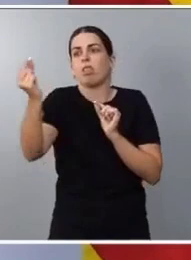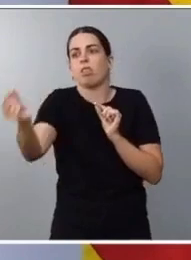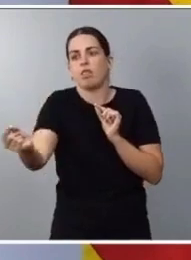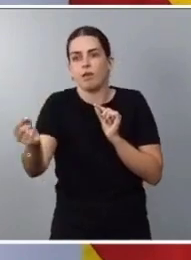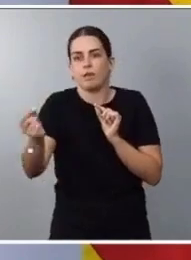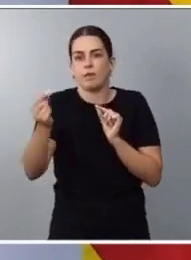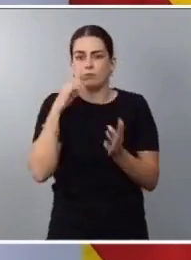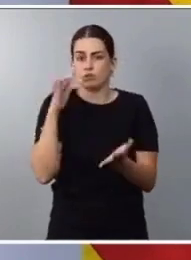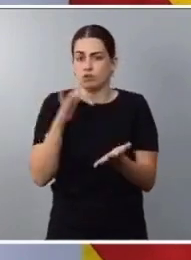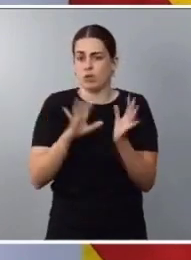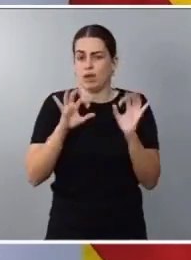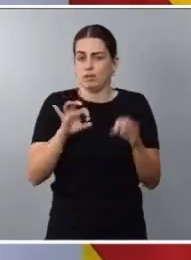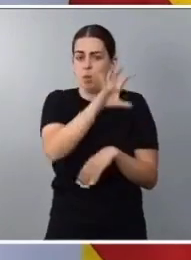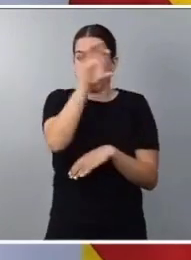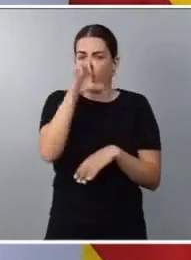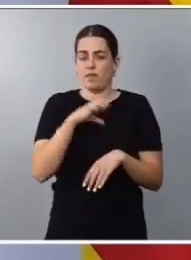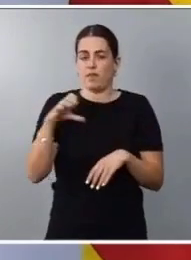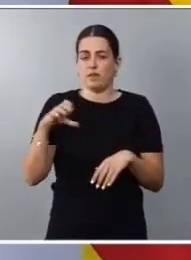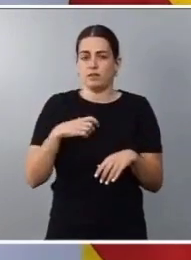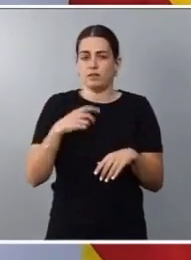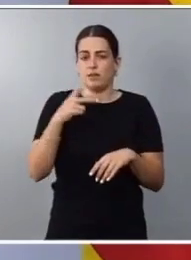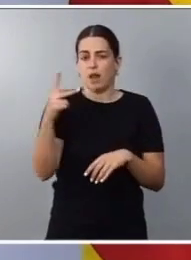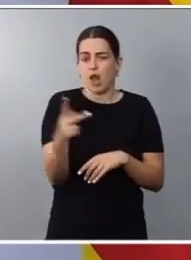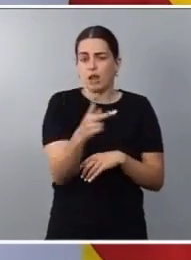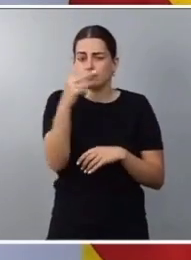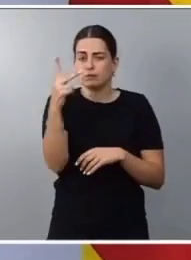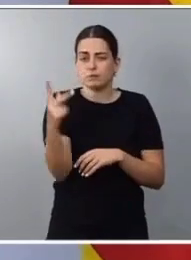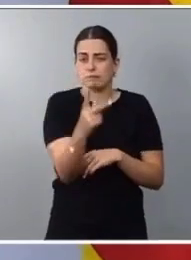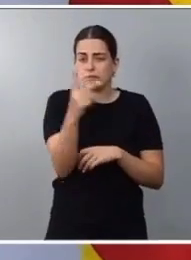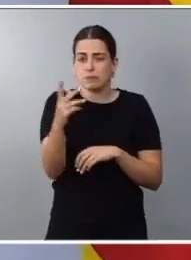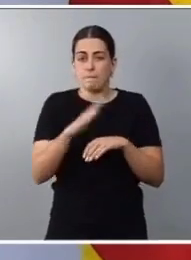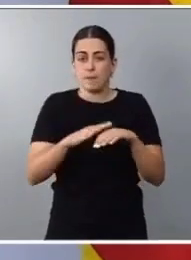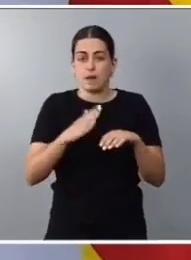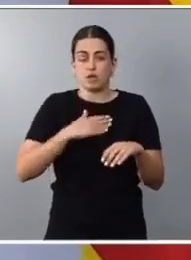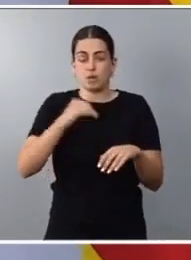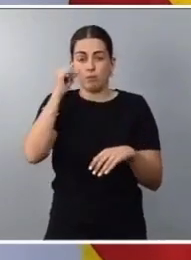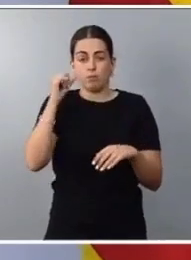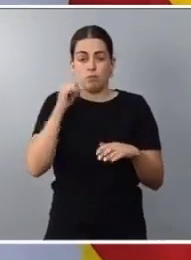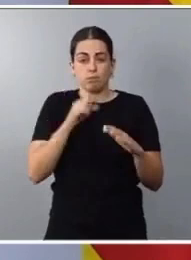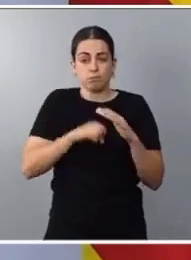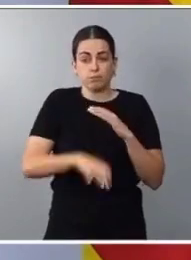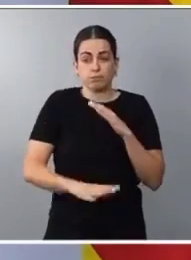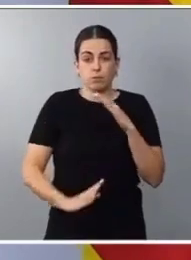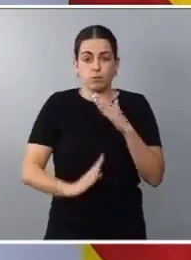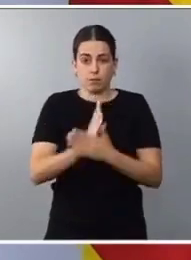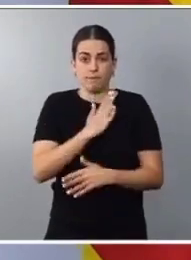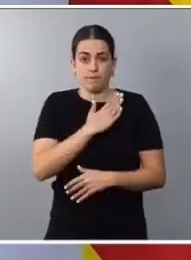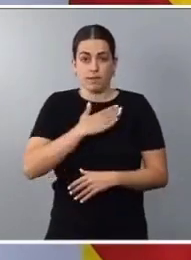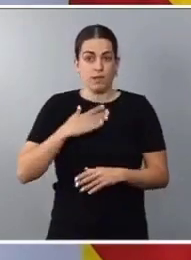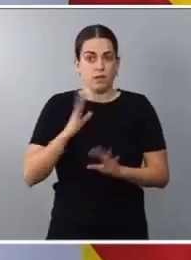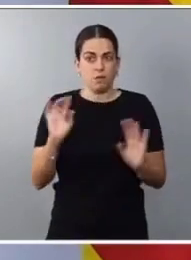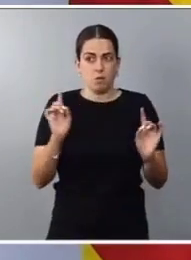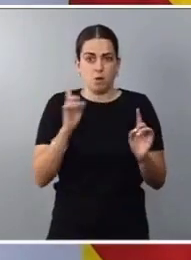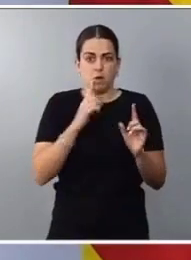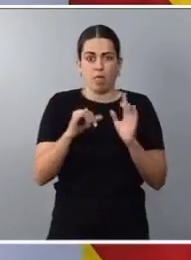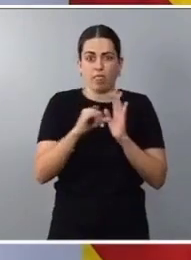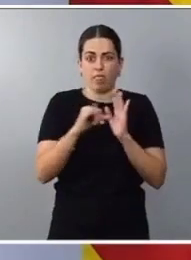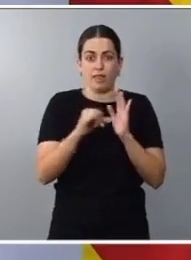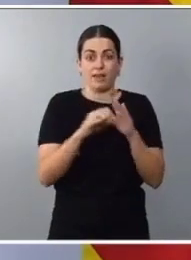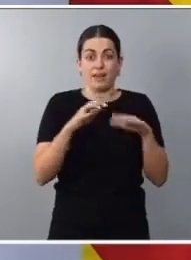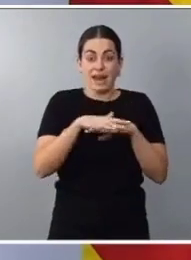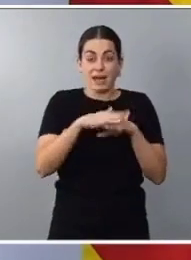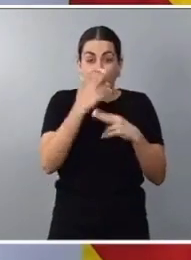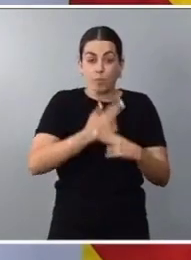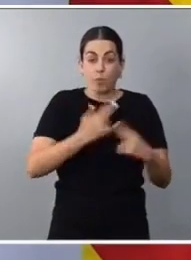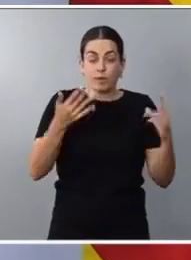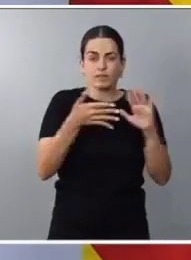comunidades autónomas, cientos de kilómetros para practicar una interrupción voluntaria del embarazo y, por tanto, la red pública será la red de referencia para